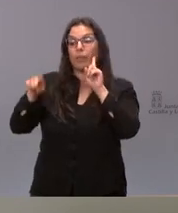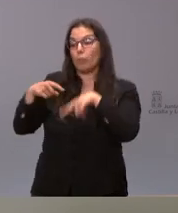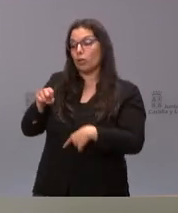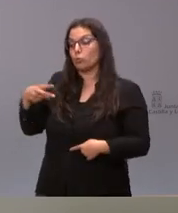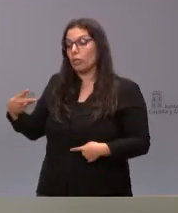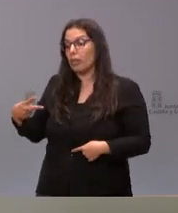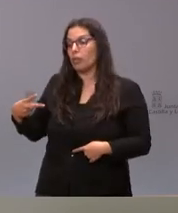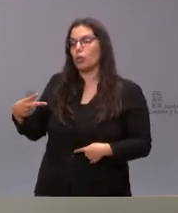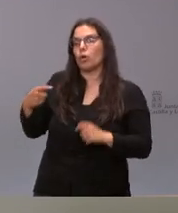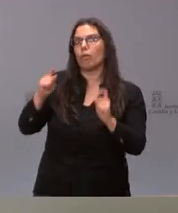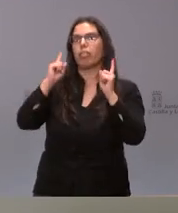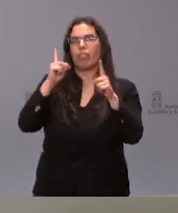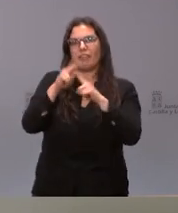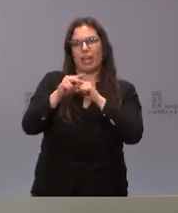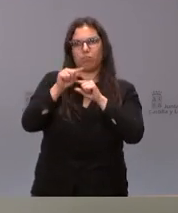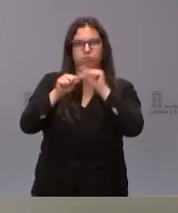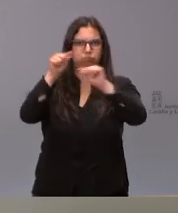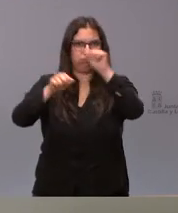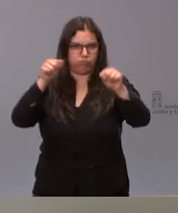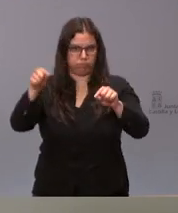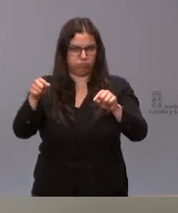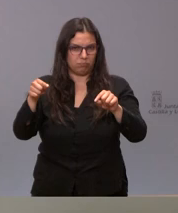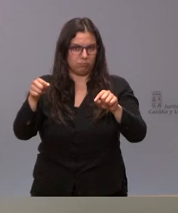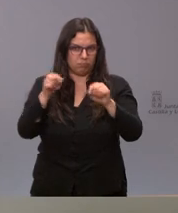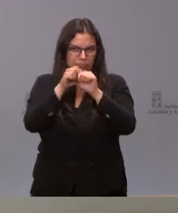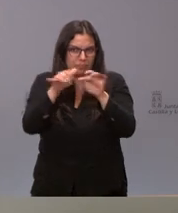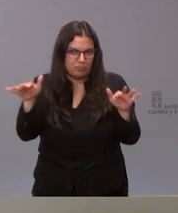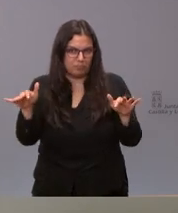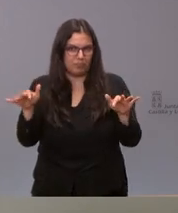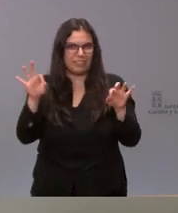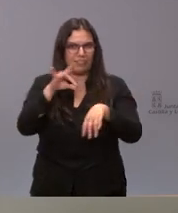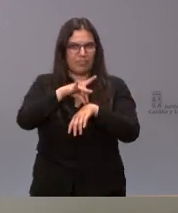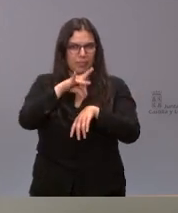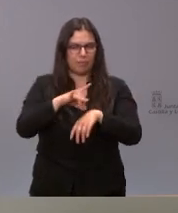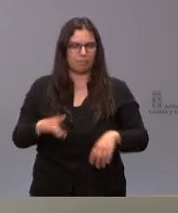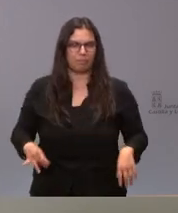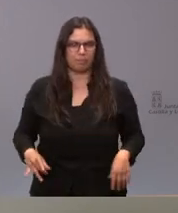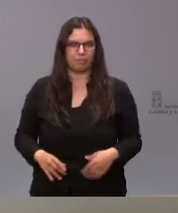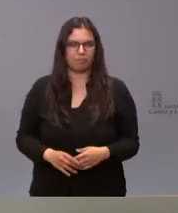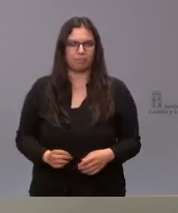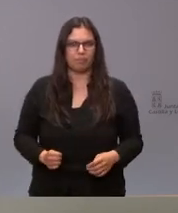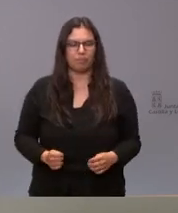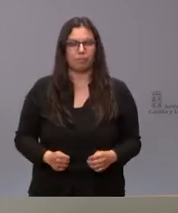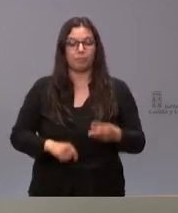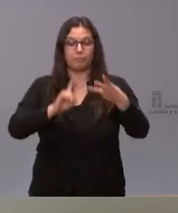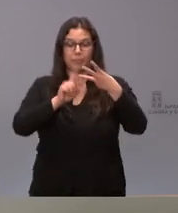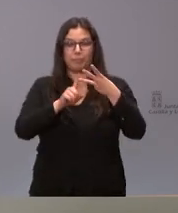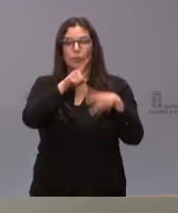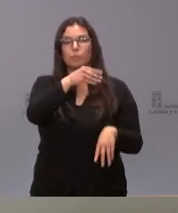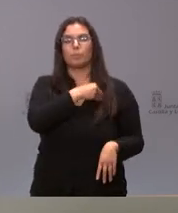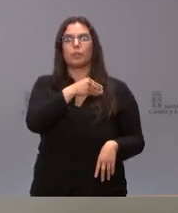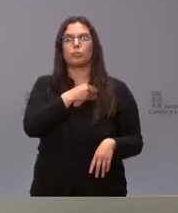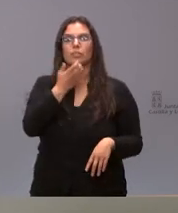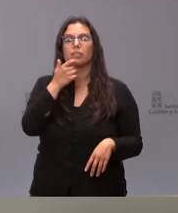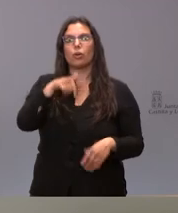pues podamos evitar la conexión y la propagación de esta enfermedad en nuestra comunidad autónoma y por último me pregunta a usted si hemos